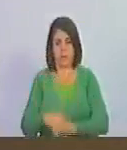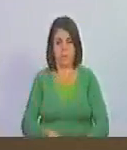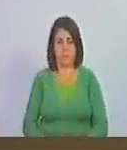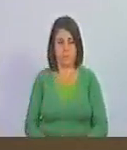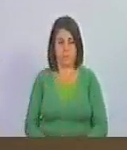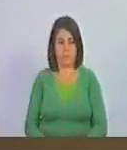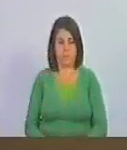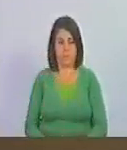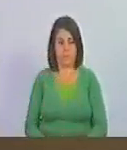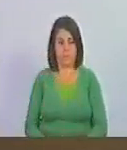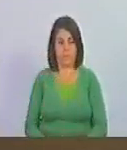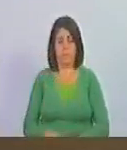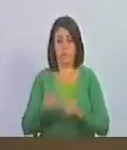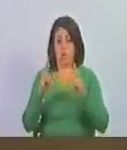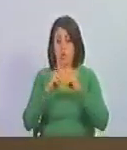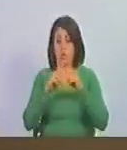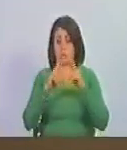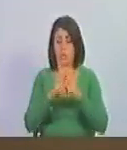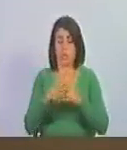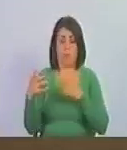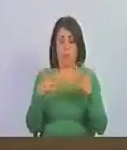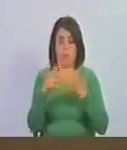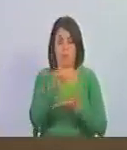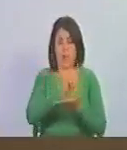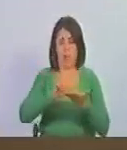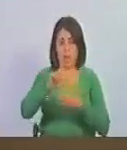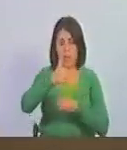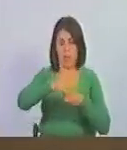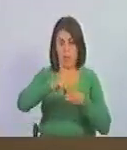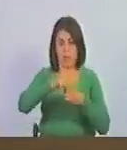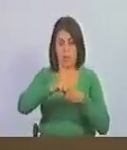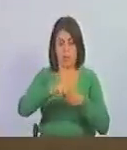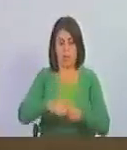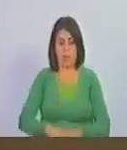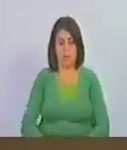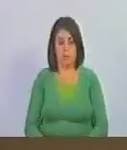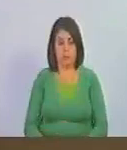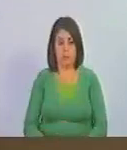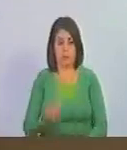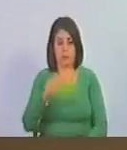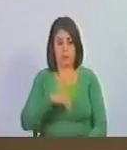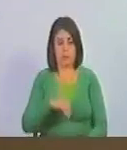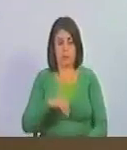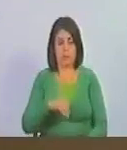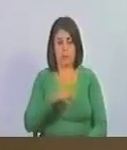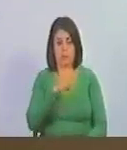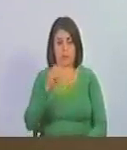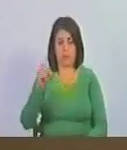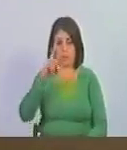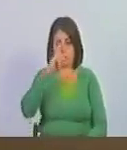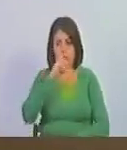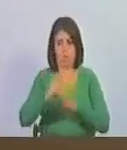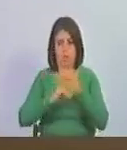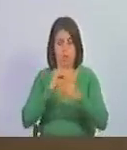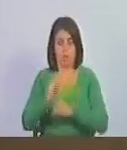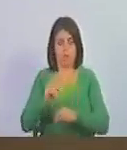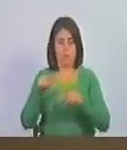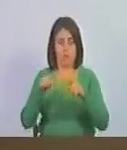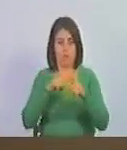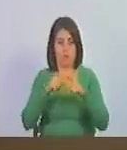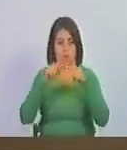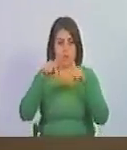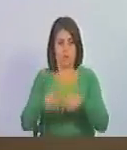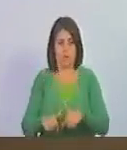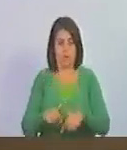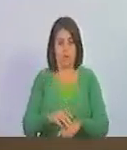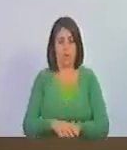en lo que conocemos como la batalla naval del lago de Maracaibo más que el bicentenario de este componente más que el